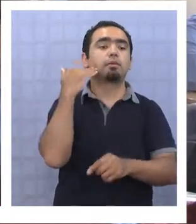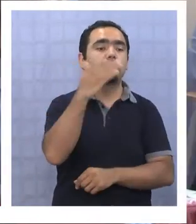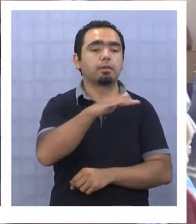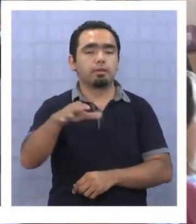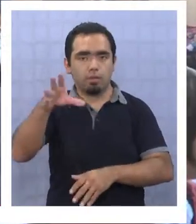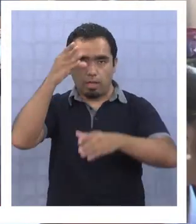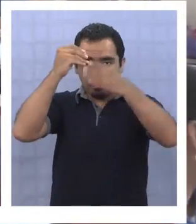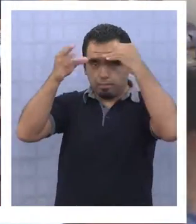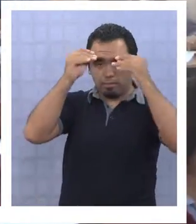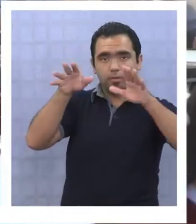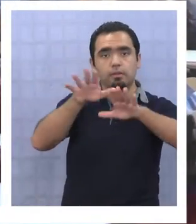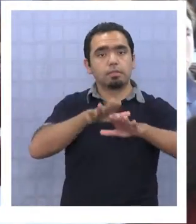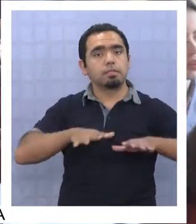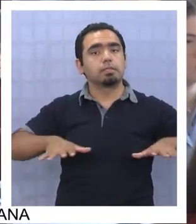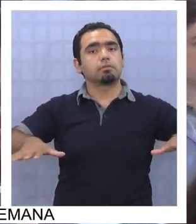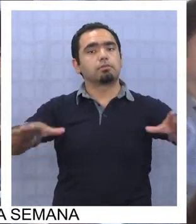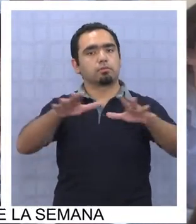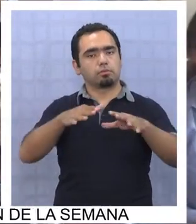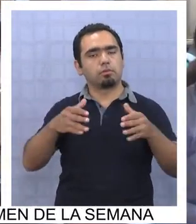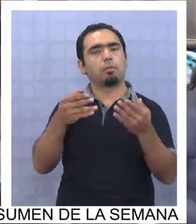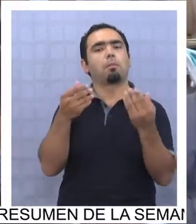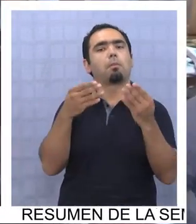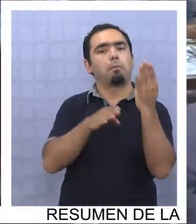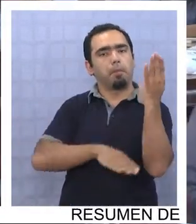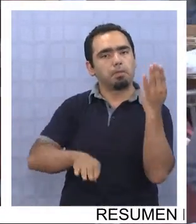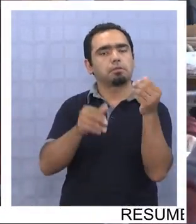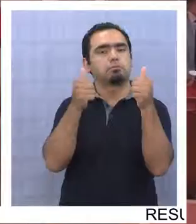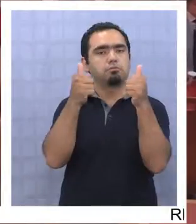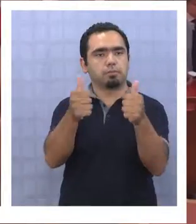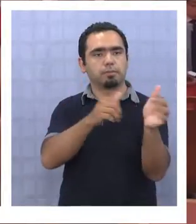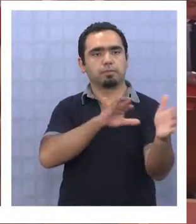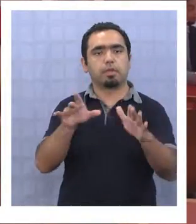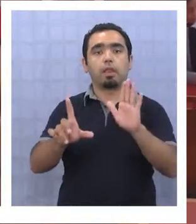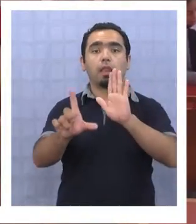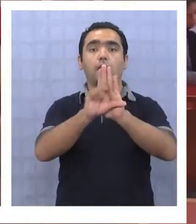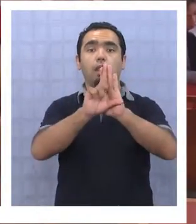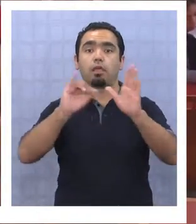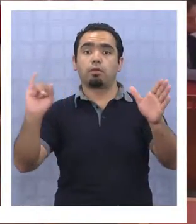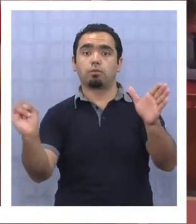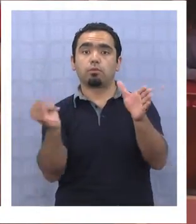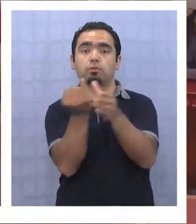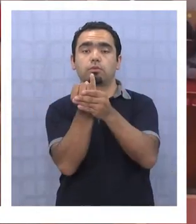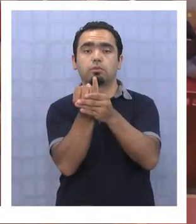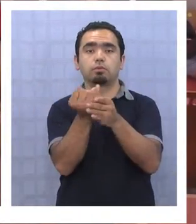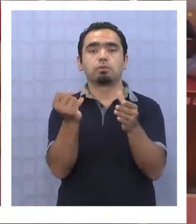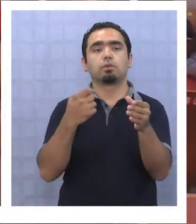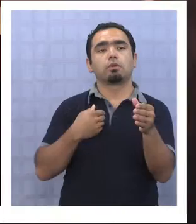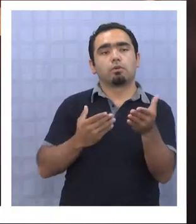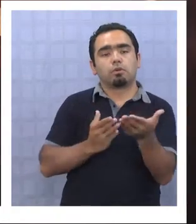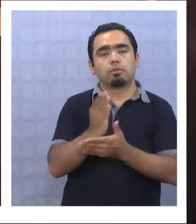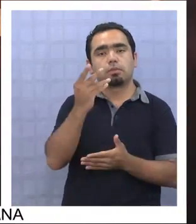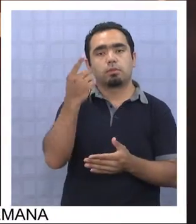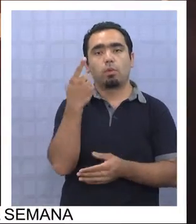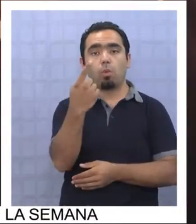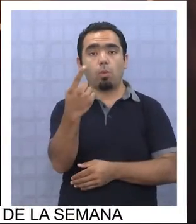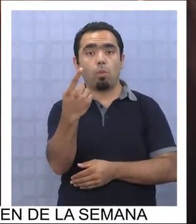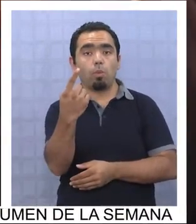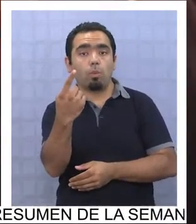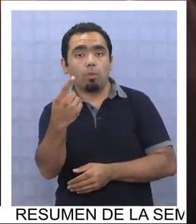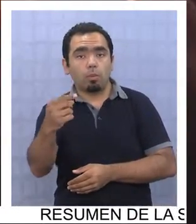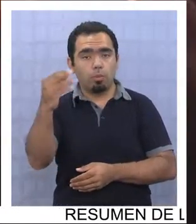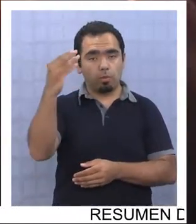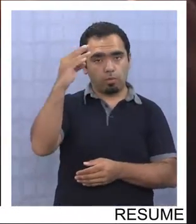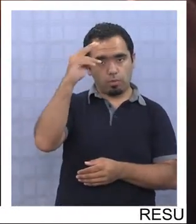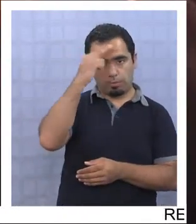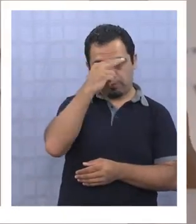que ofrecer condiciones básicas de buen funcionamiento de la escuela. Bajo la nueva ley de inclusión que empezará a funcionar el 1 de marzo de 2016,